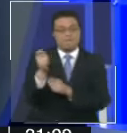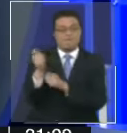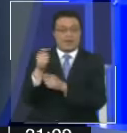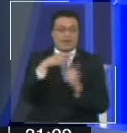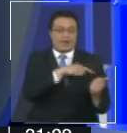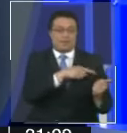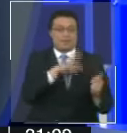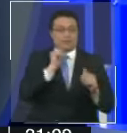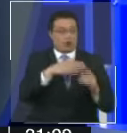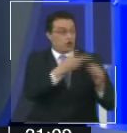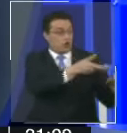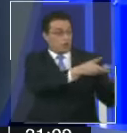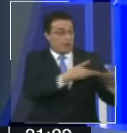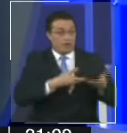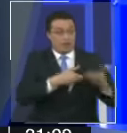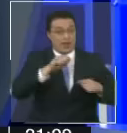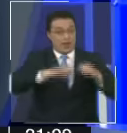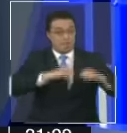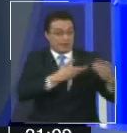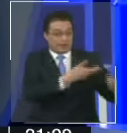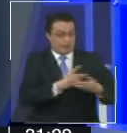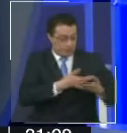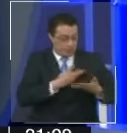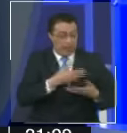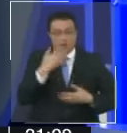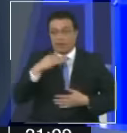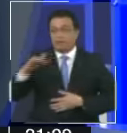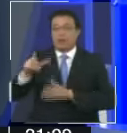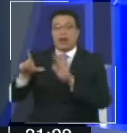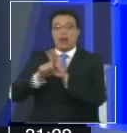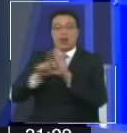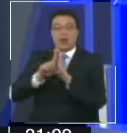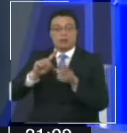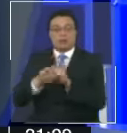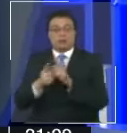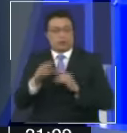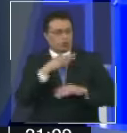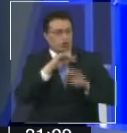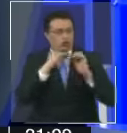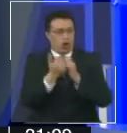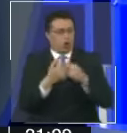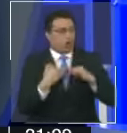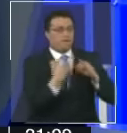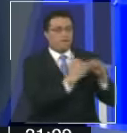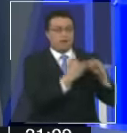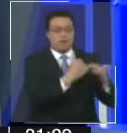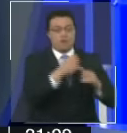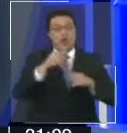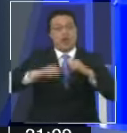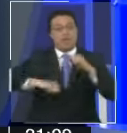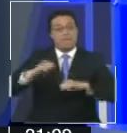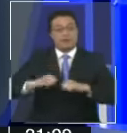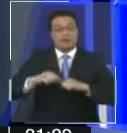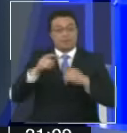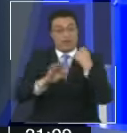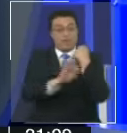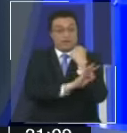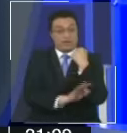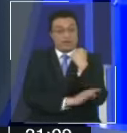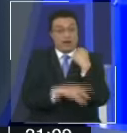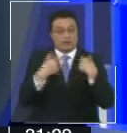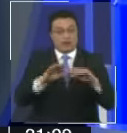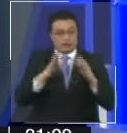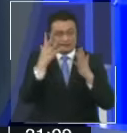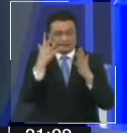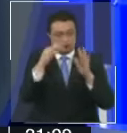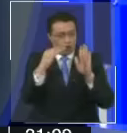material de parte de la empresa para legislar y reportó cada una de sus gestiones. Es más, la fiscal Chong dio a conocer un manual de cinco